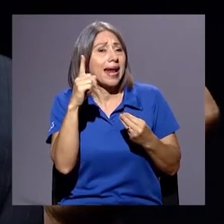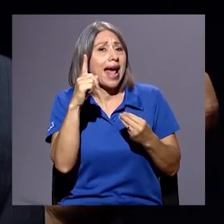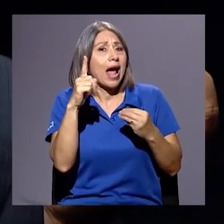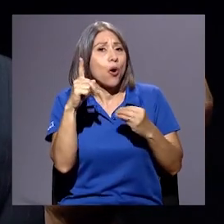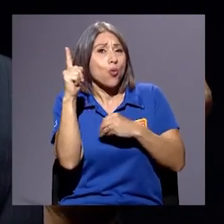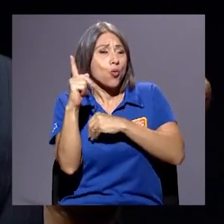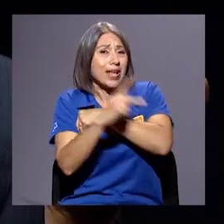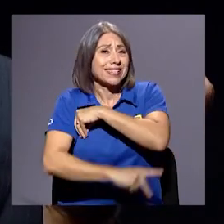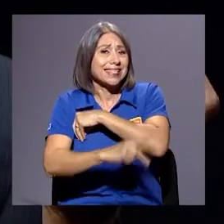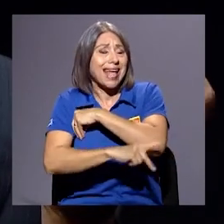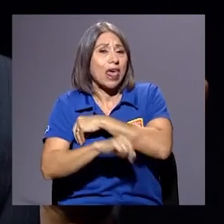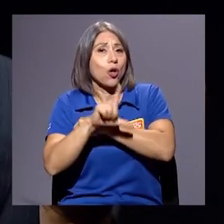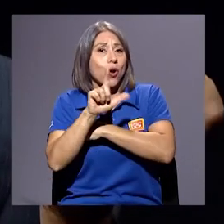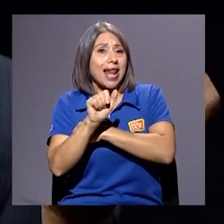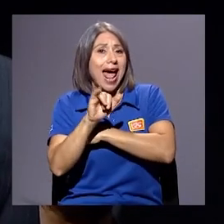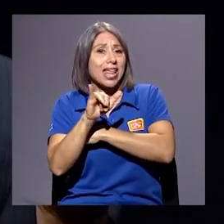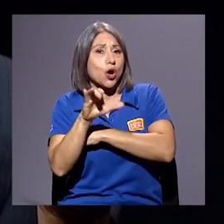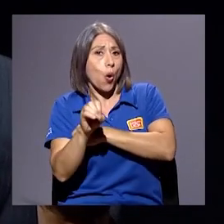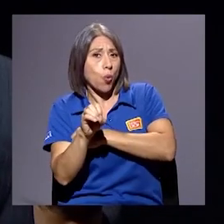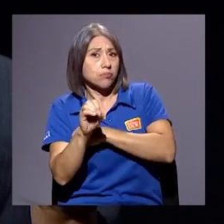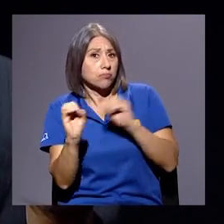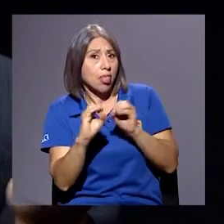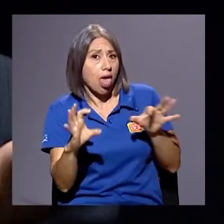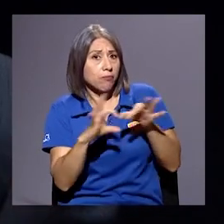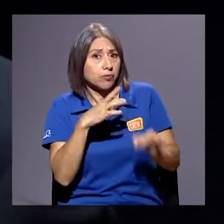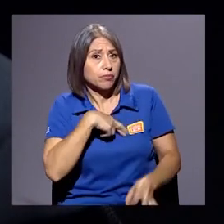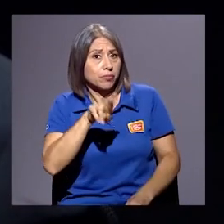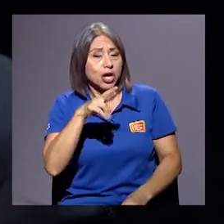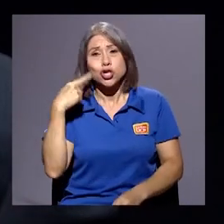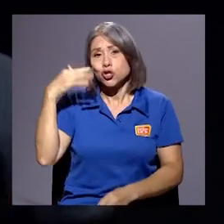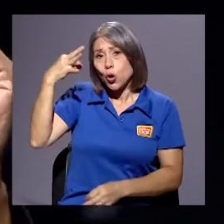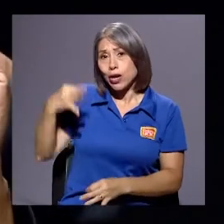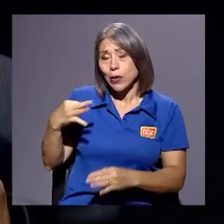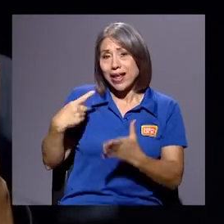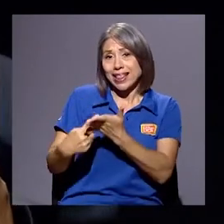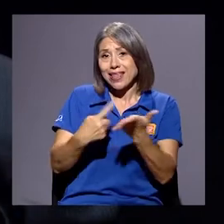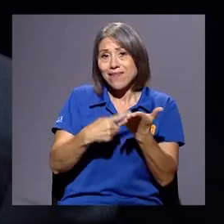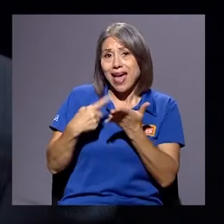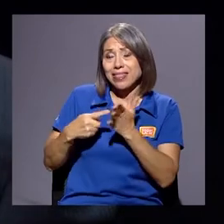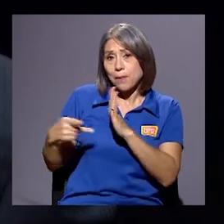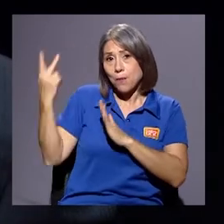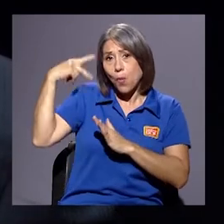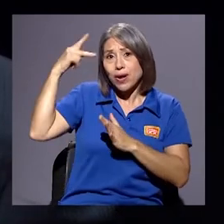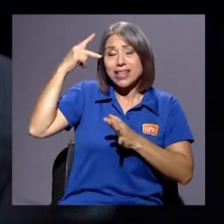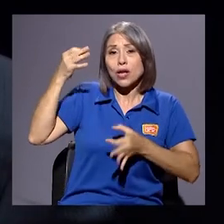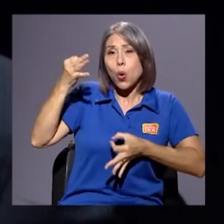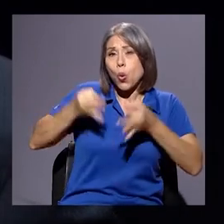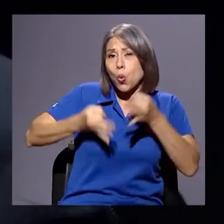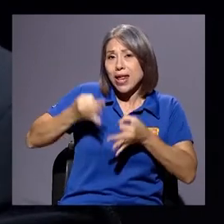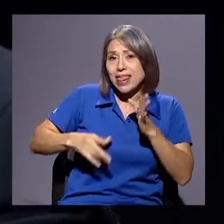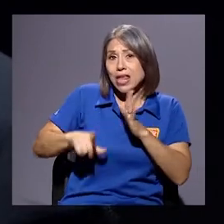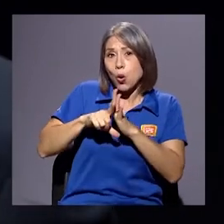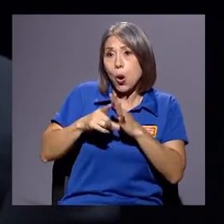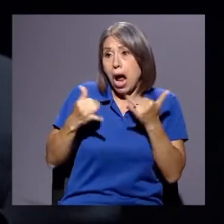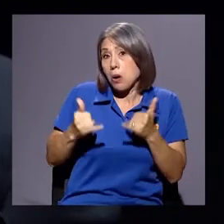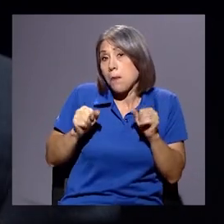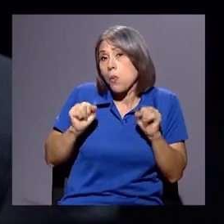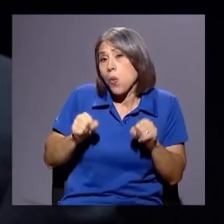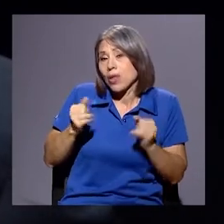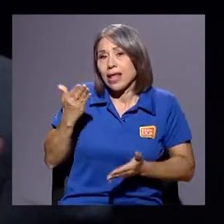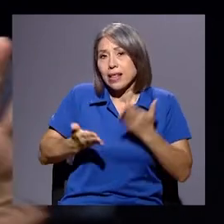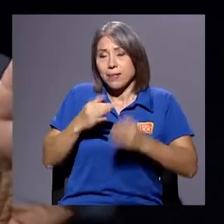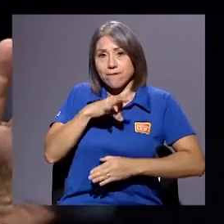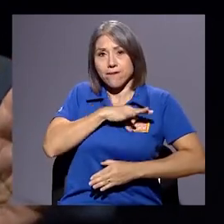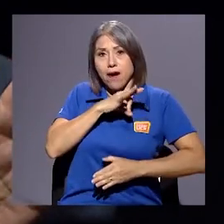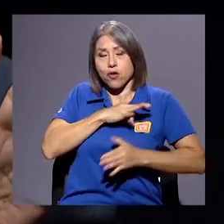Yo creo que en el debate político-jurídico se están creando algunas condiciones que pudiera favorecer el avance de esa discusión.